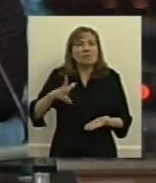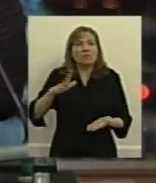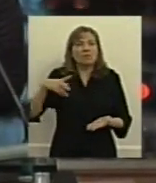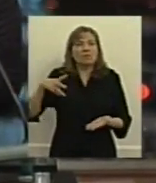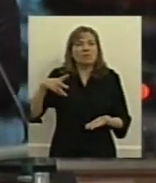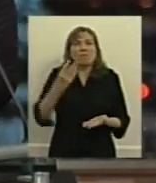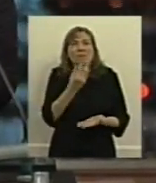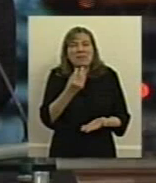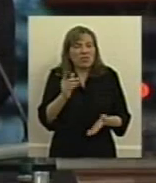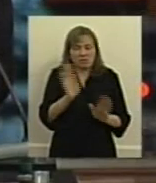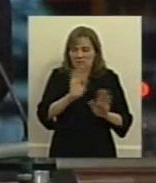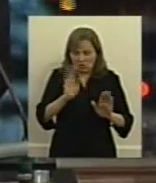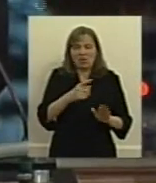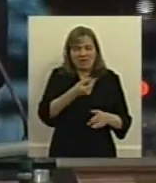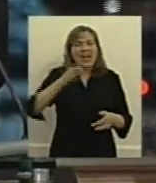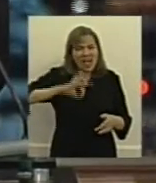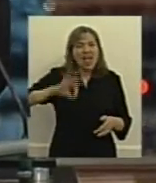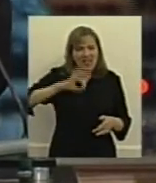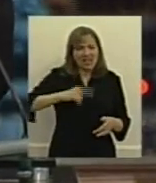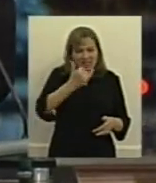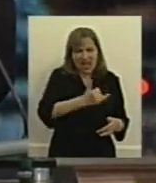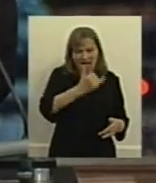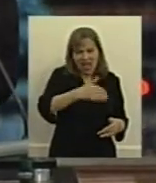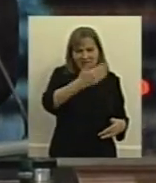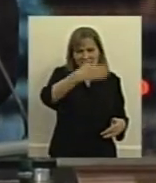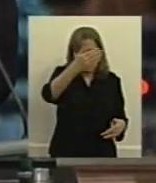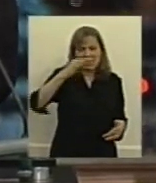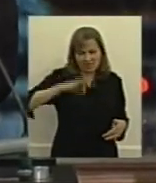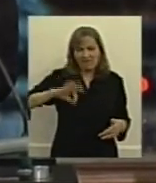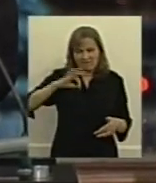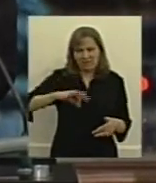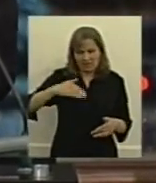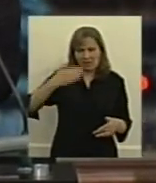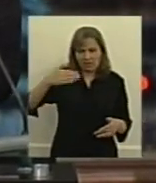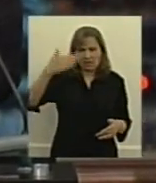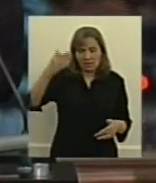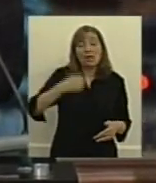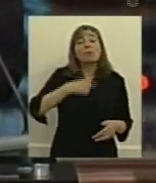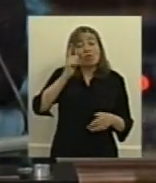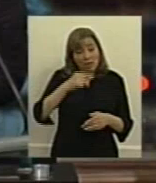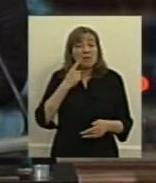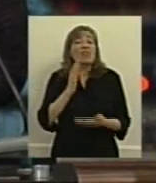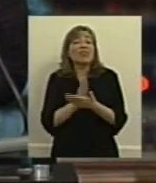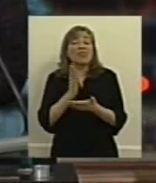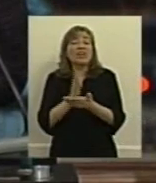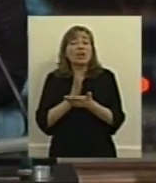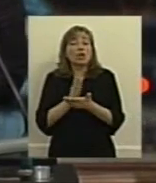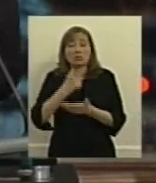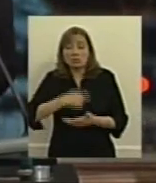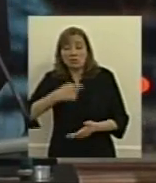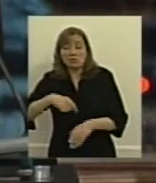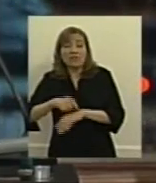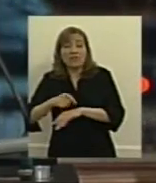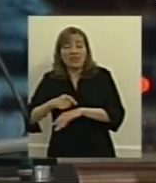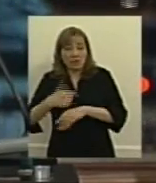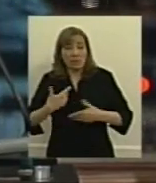rentables simplemente que tenemos que controlar y también representar los derechos de los usuarios porque ese es el